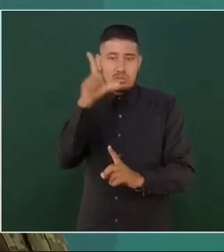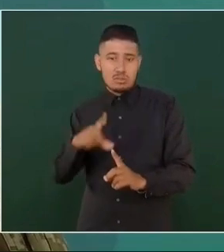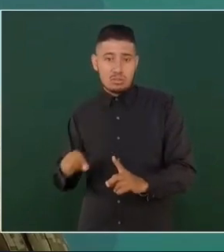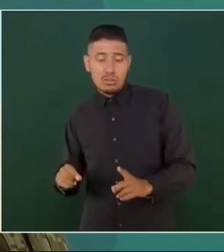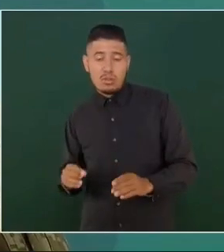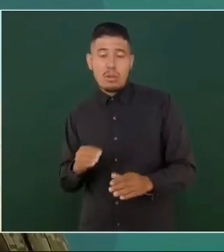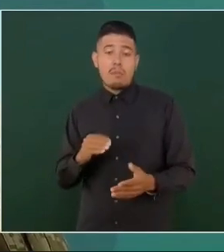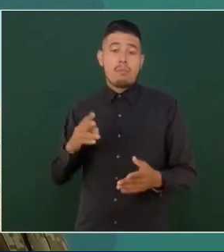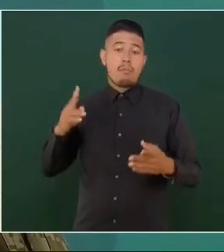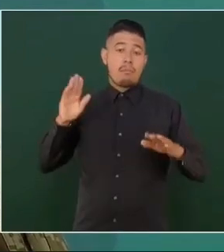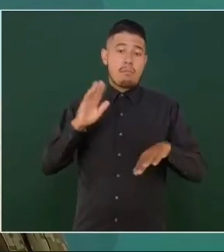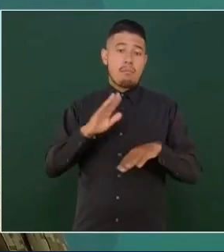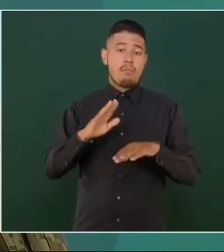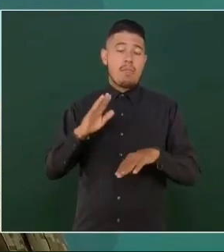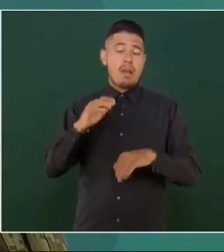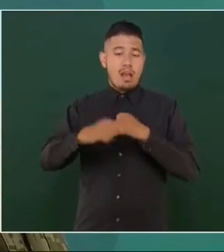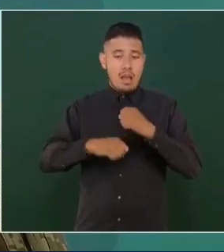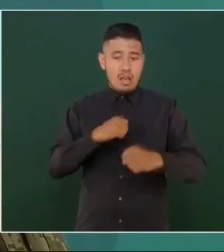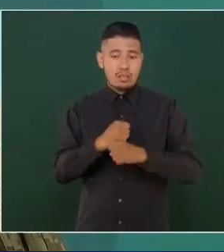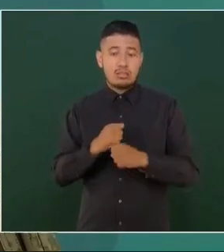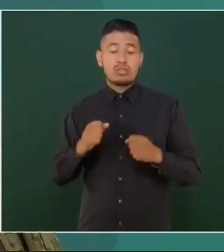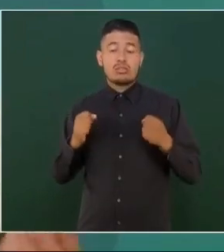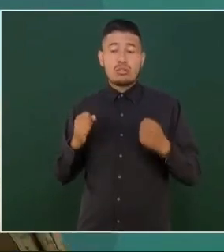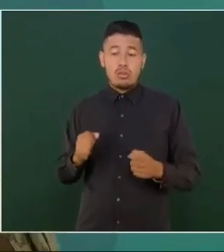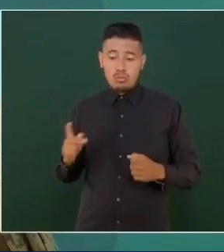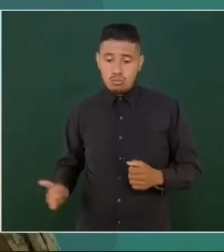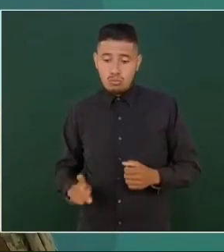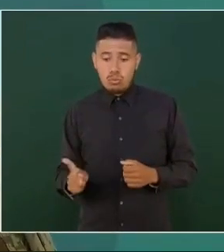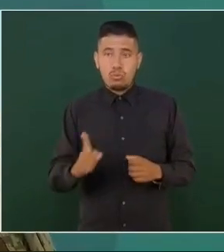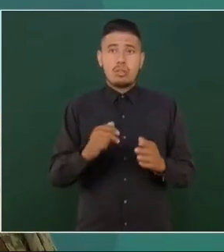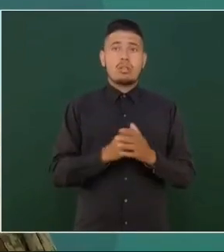incrementar los años en el ámbito de la seguridad pública.